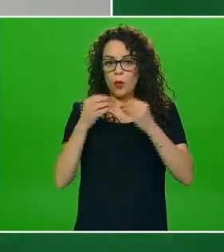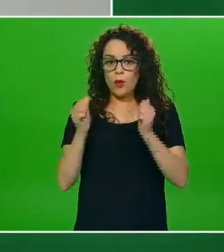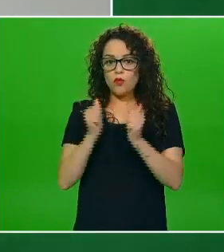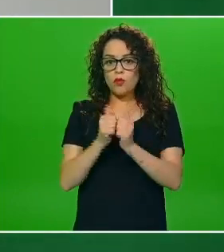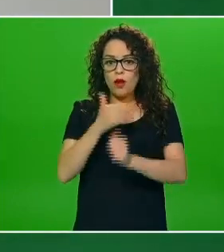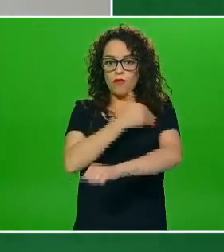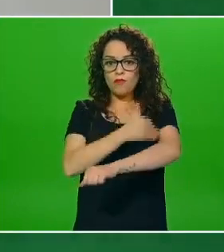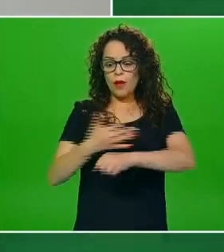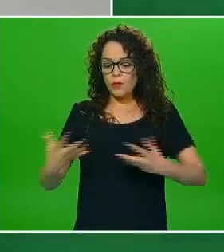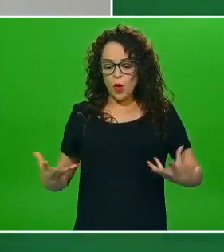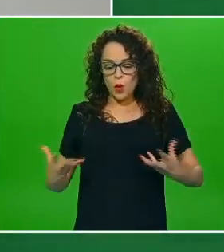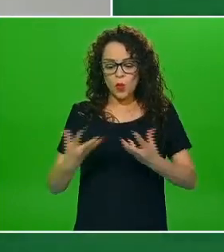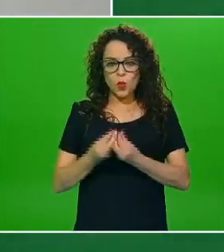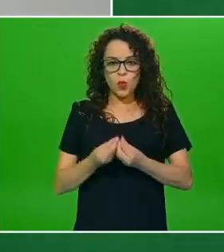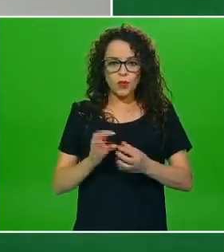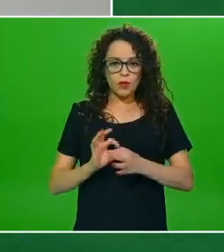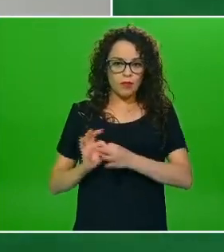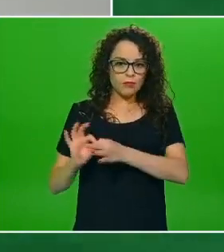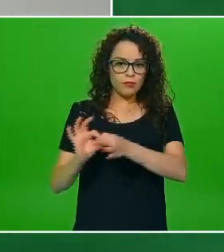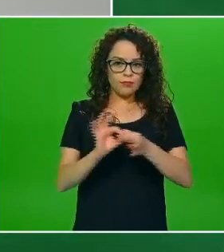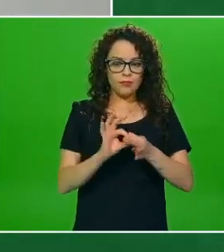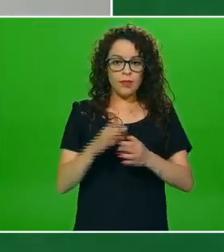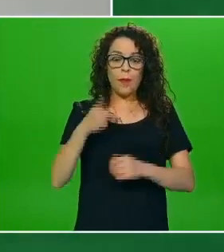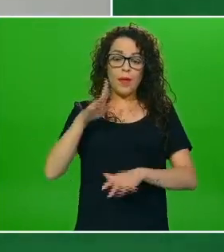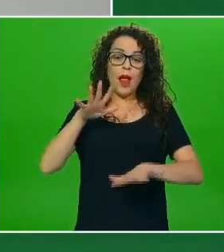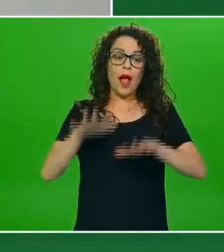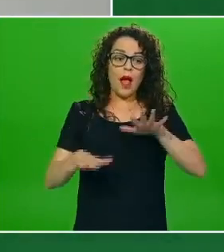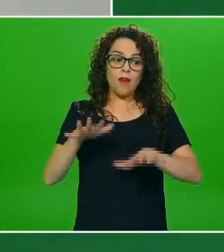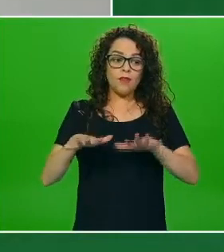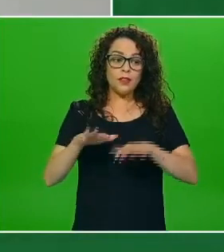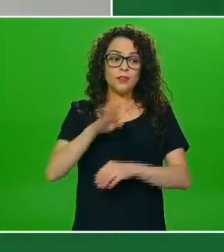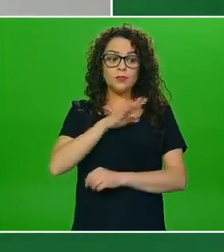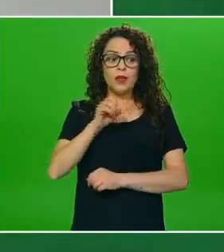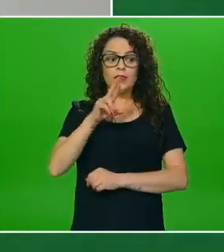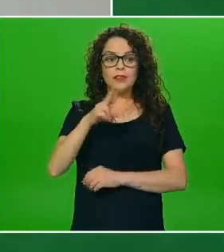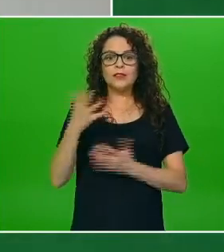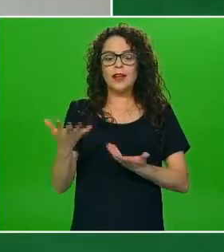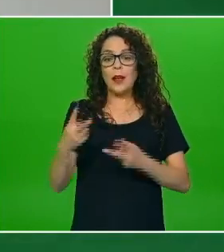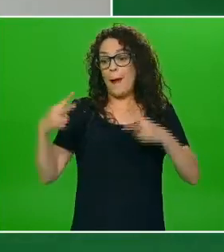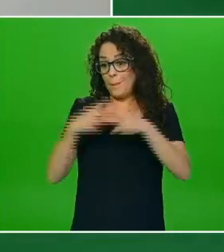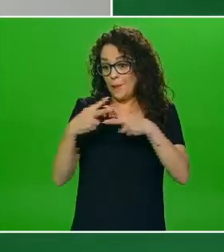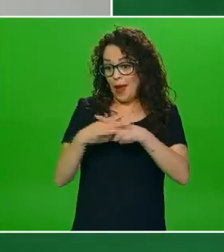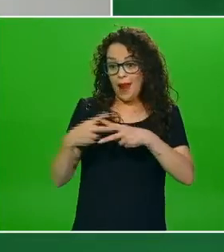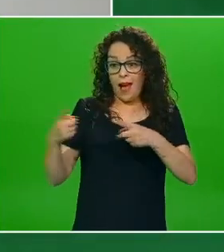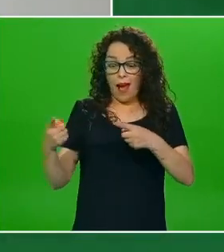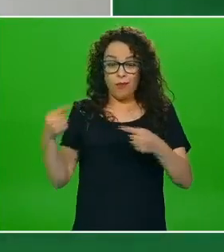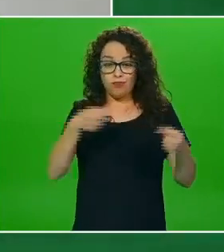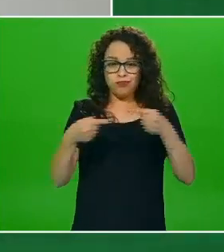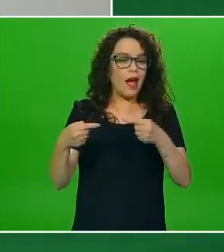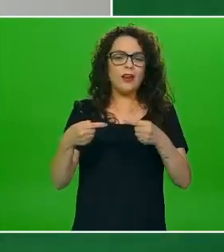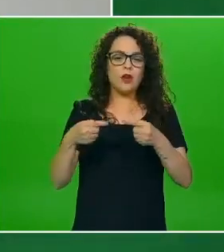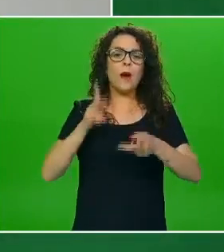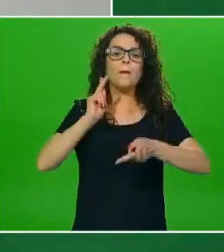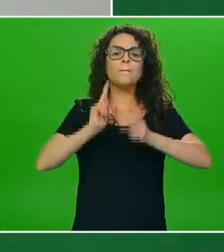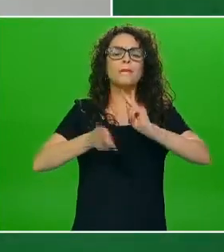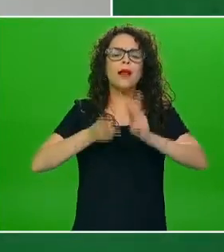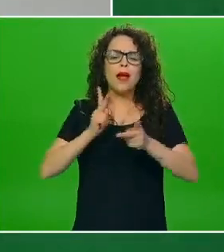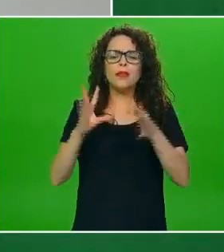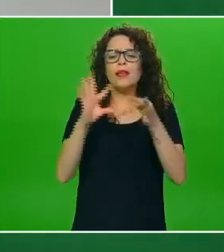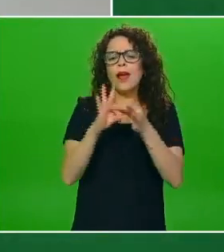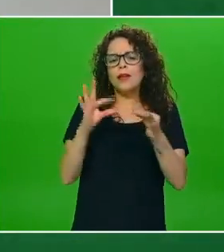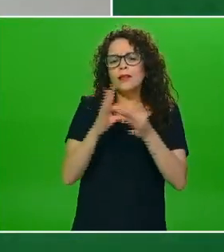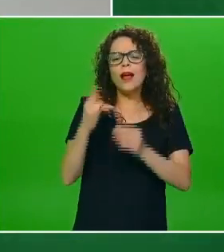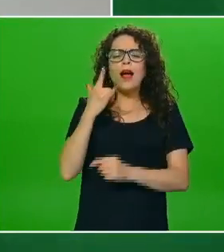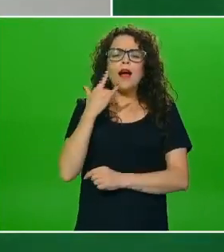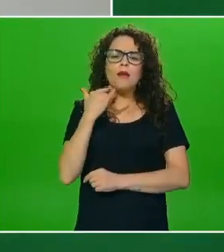también puede generar discusiones entre bueno no discusiones de pelea sino una conversación amable entre padres